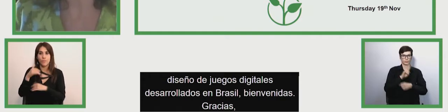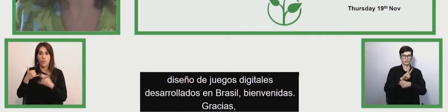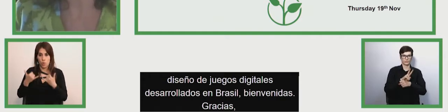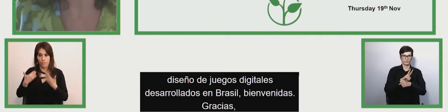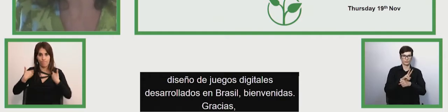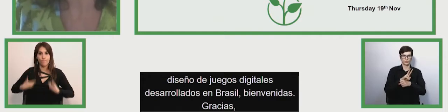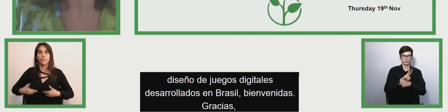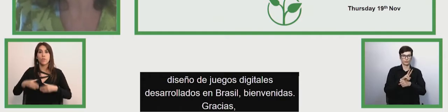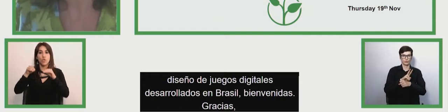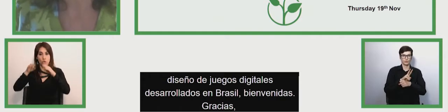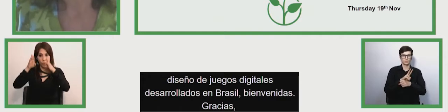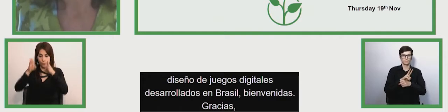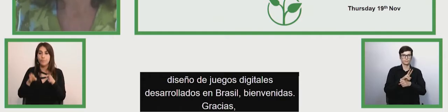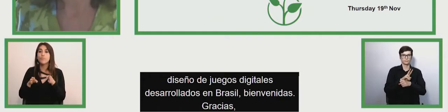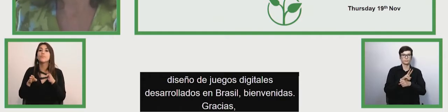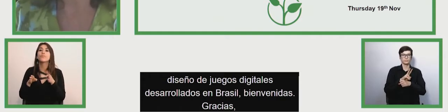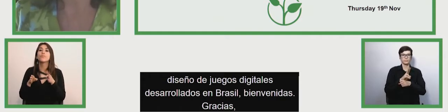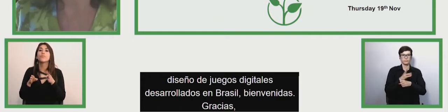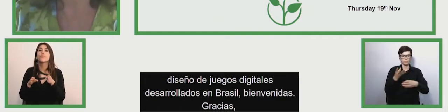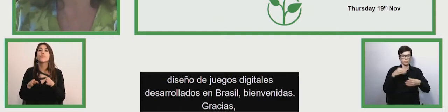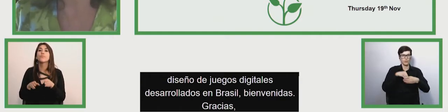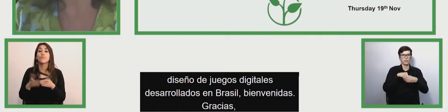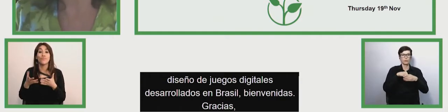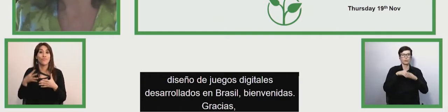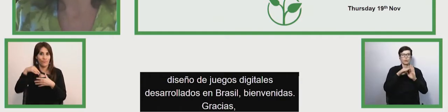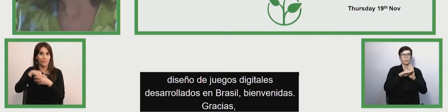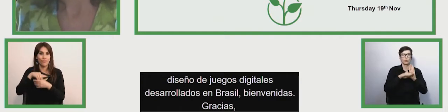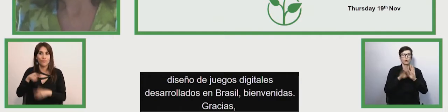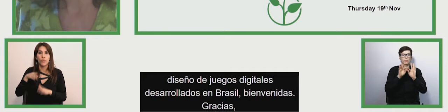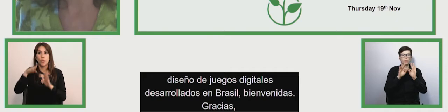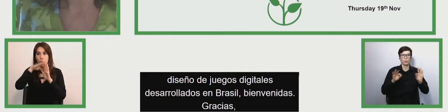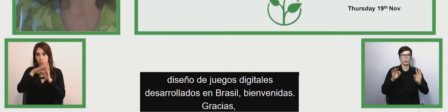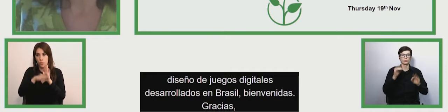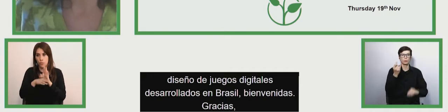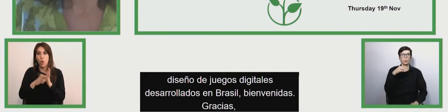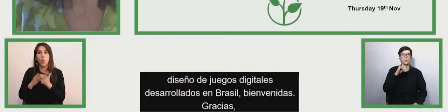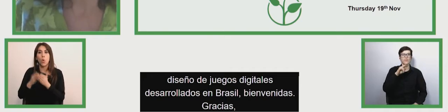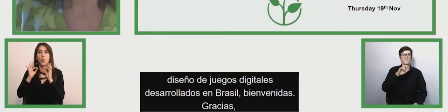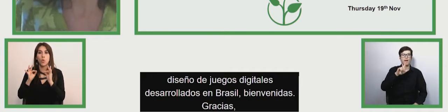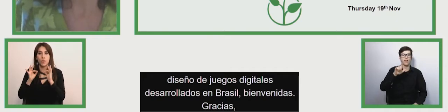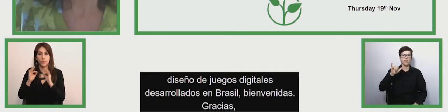en este programa de educación en Univali, Brasil.